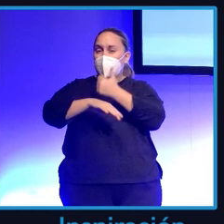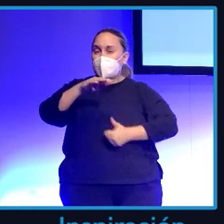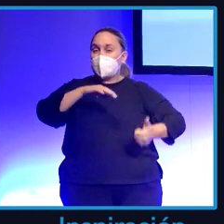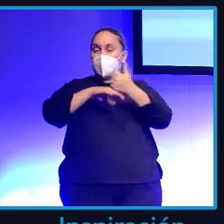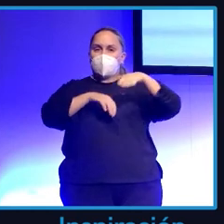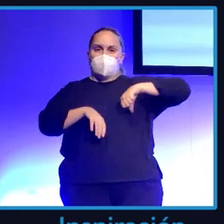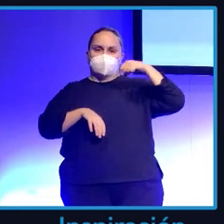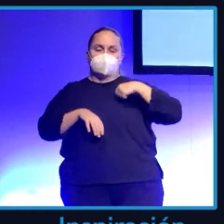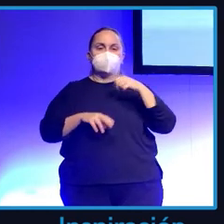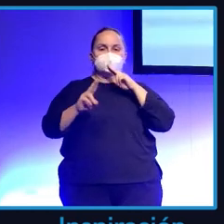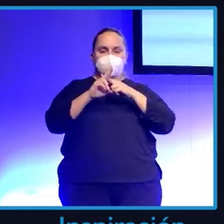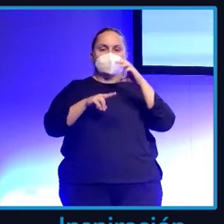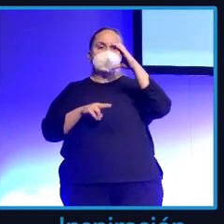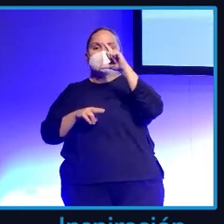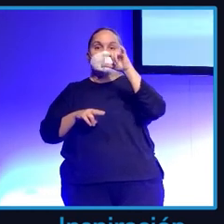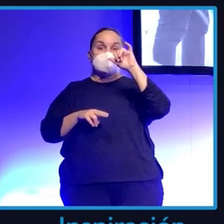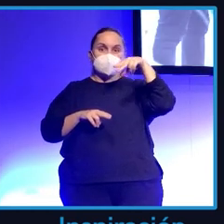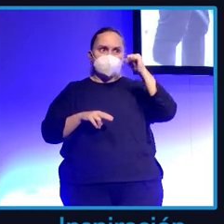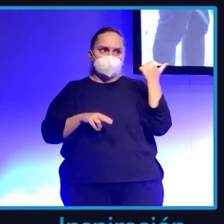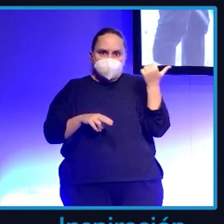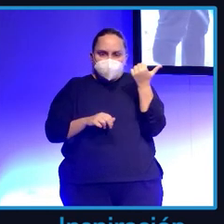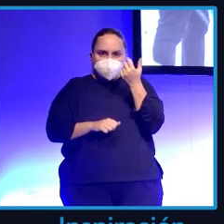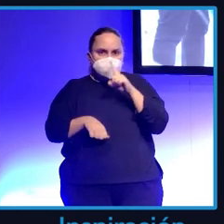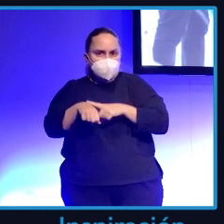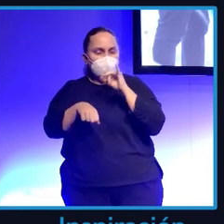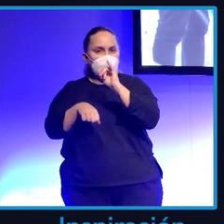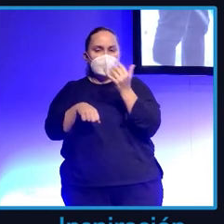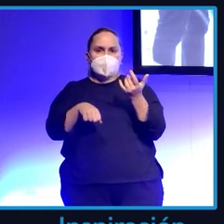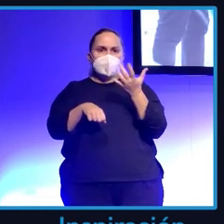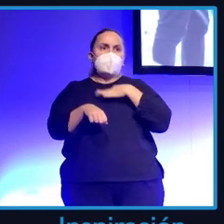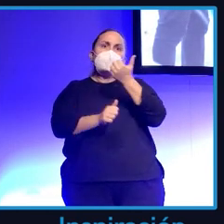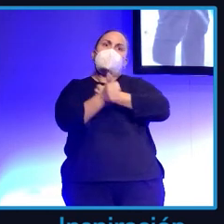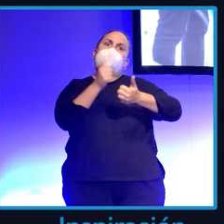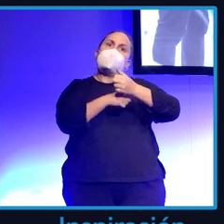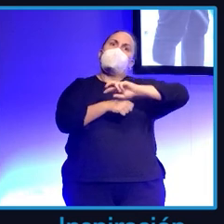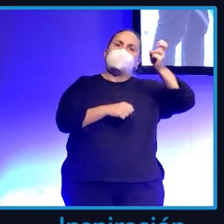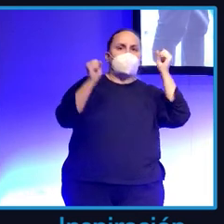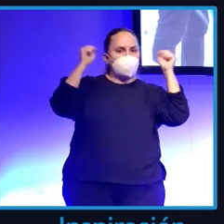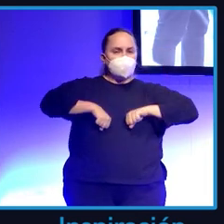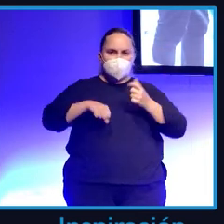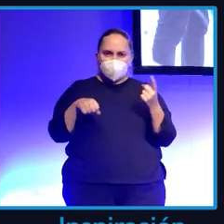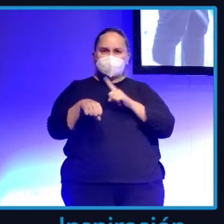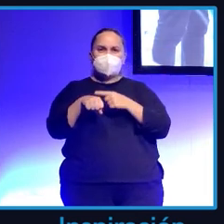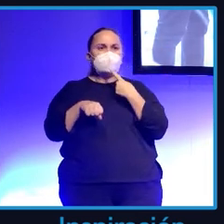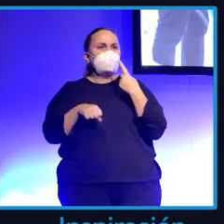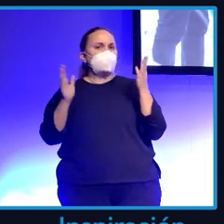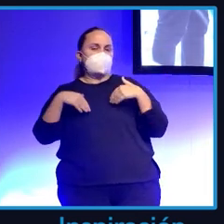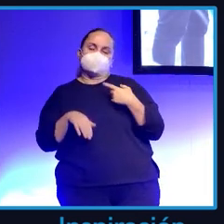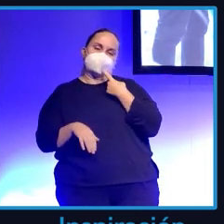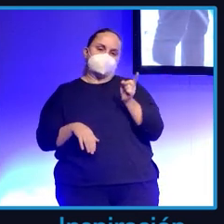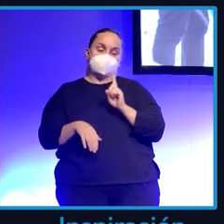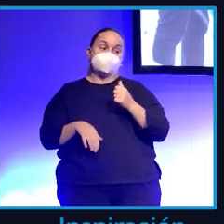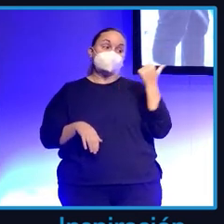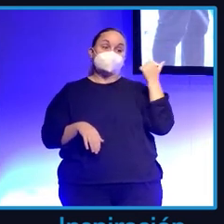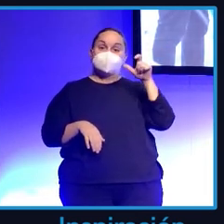cosa son las prioridades y que no te interese. Pero lo de no tengo tiempo a mí me sobra. Este es otro chiquito que me... Julián